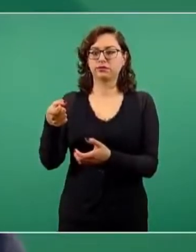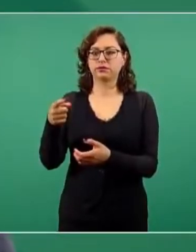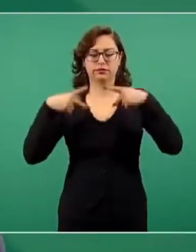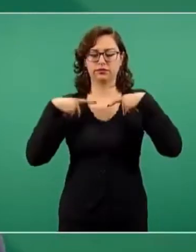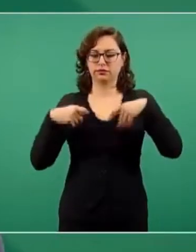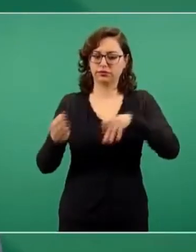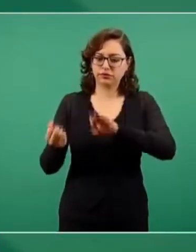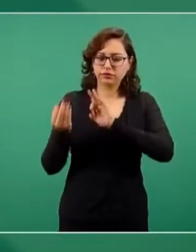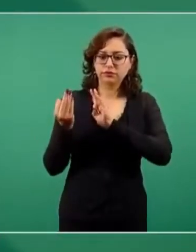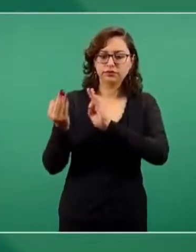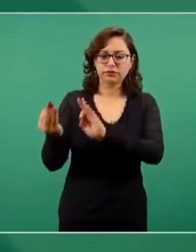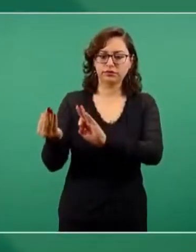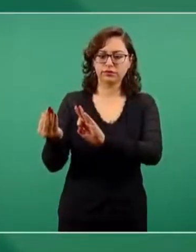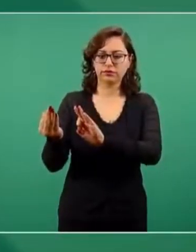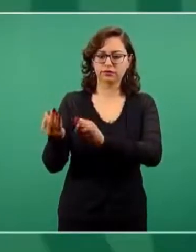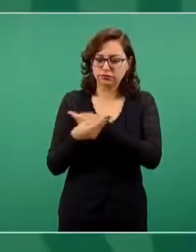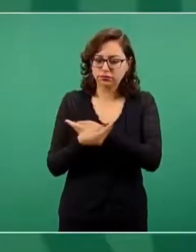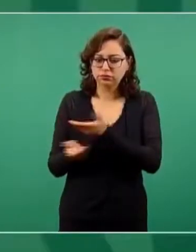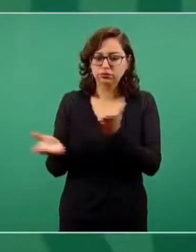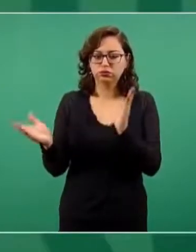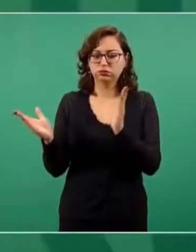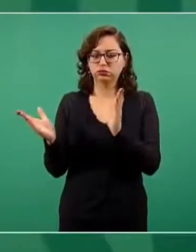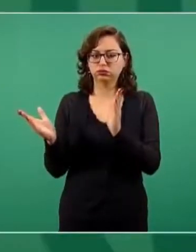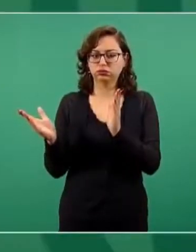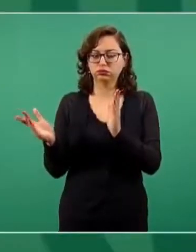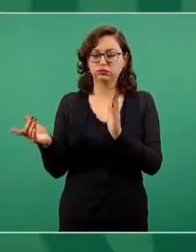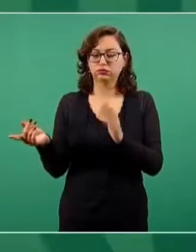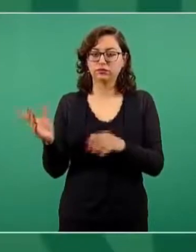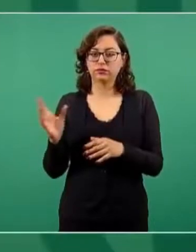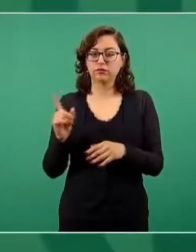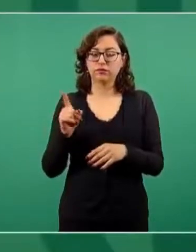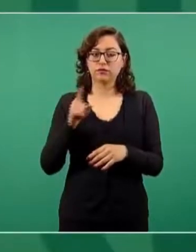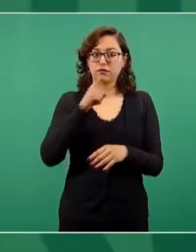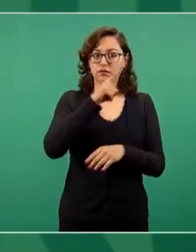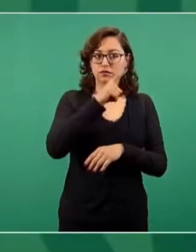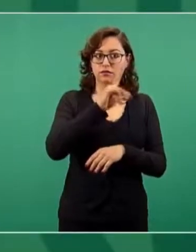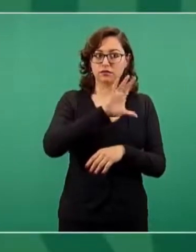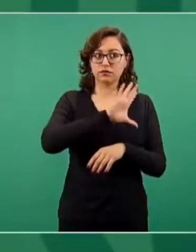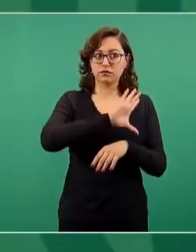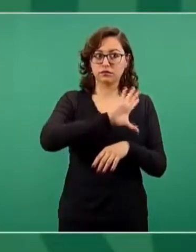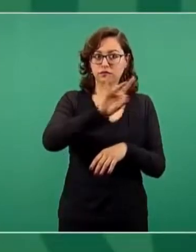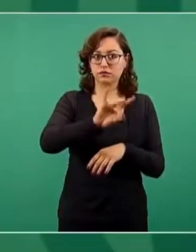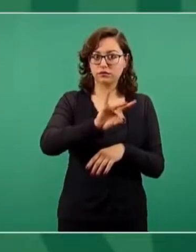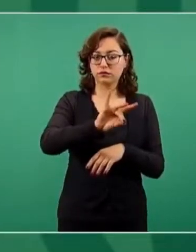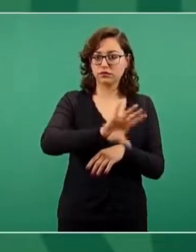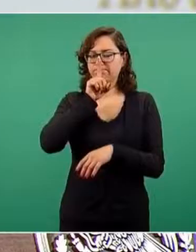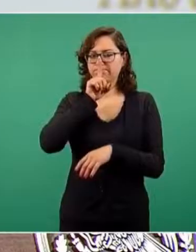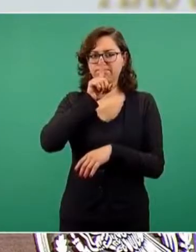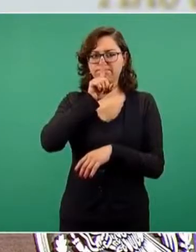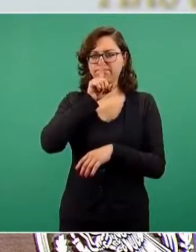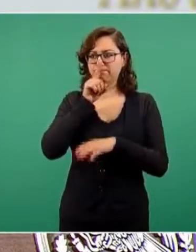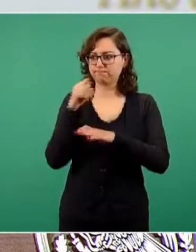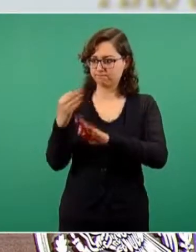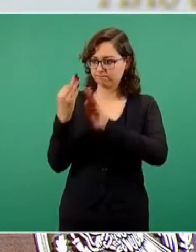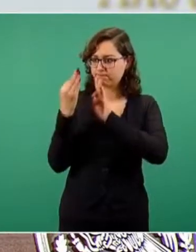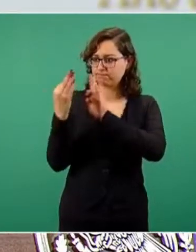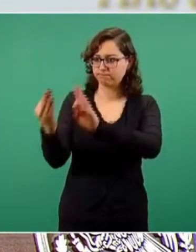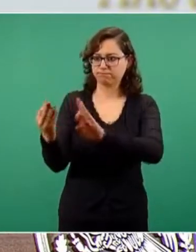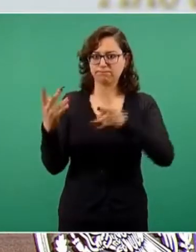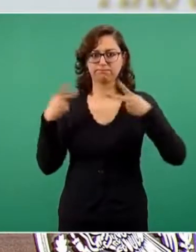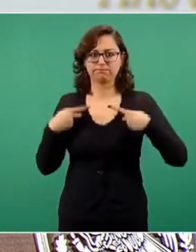directa a los campesinos, no con intermediarios, si se apoya, podrían